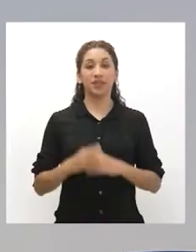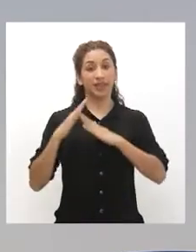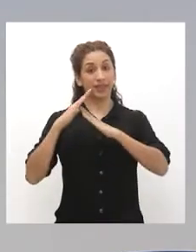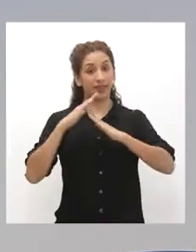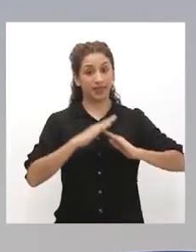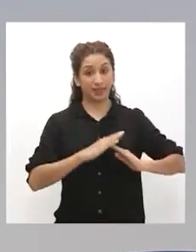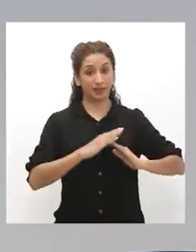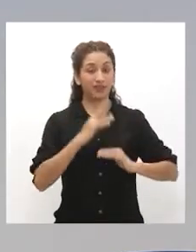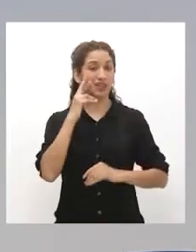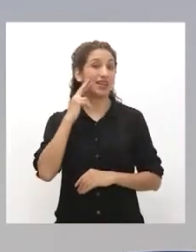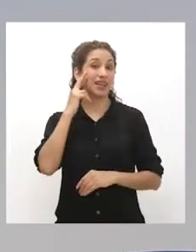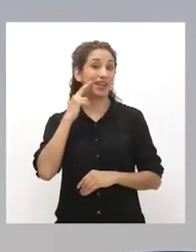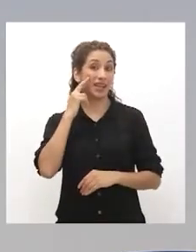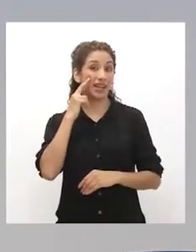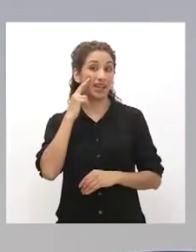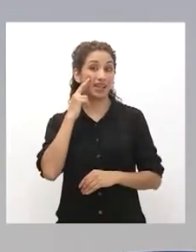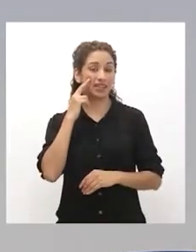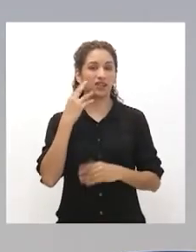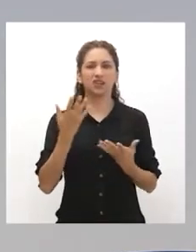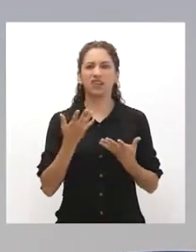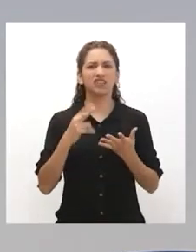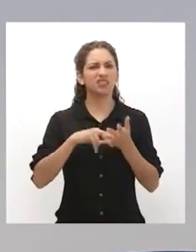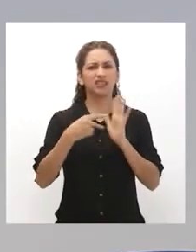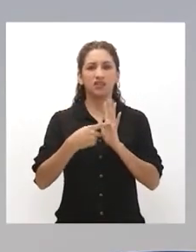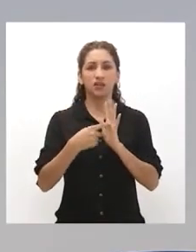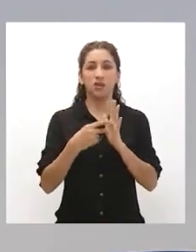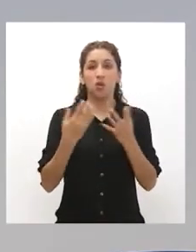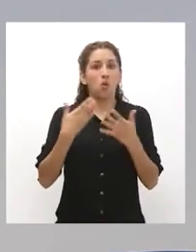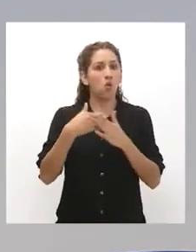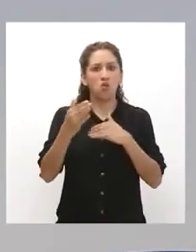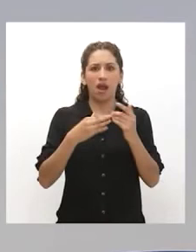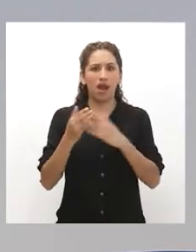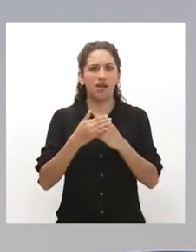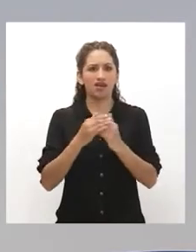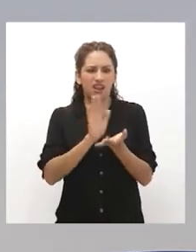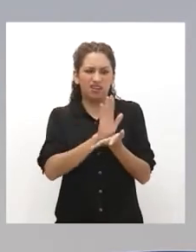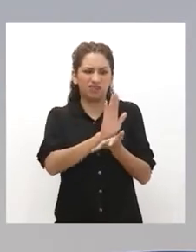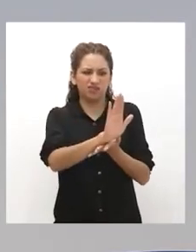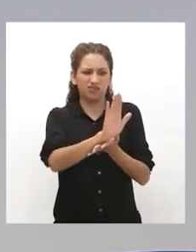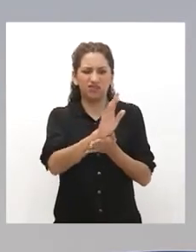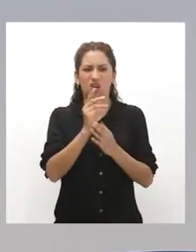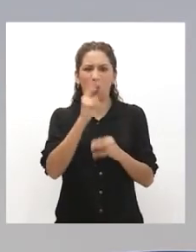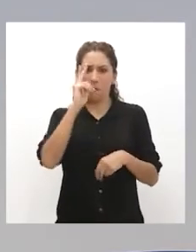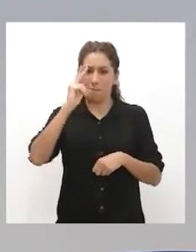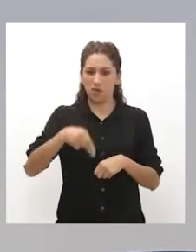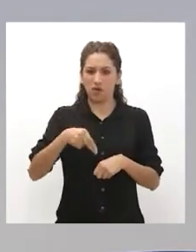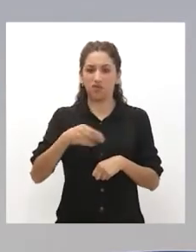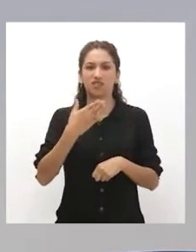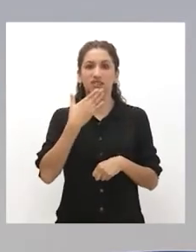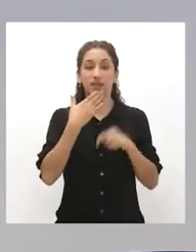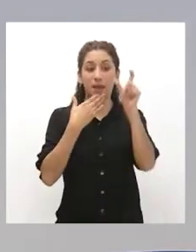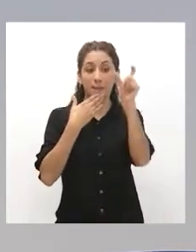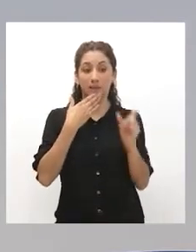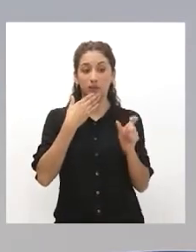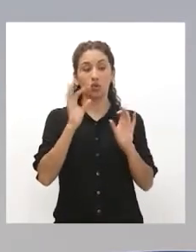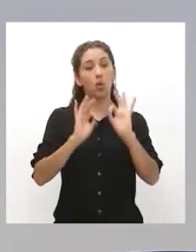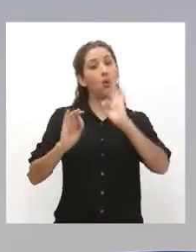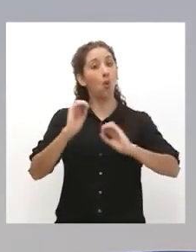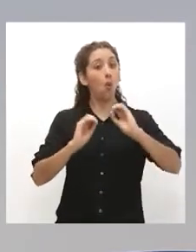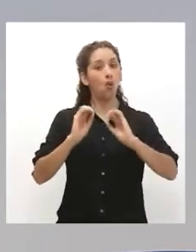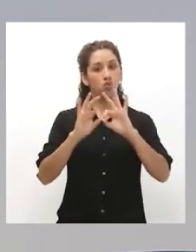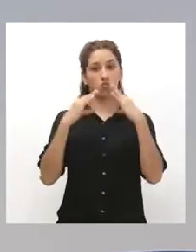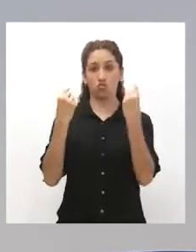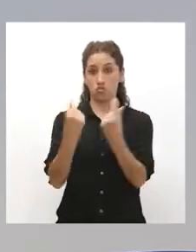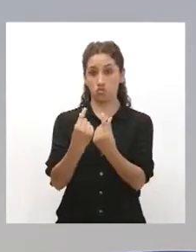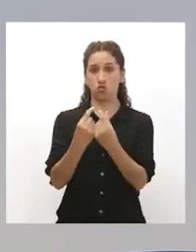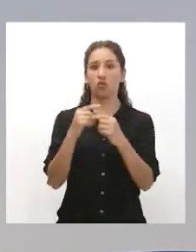La discriminación étnico-racial es Todo trato diferenciado, excluyente o restrictivo hacia una persona o un grupo,